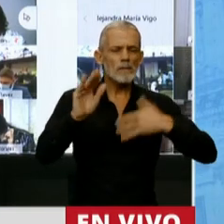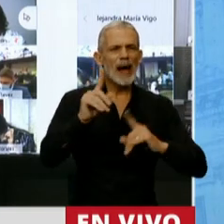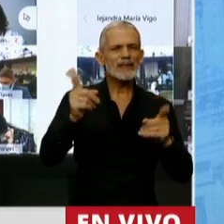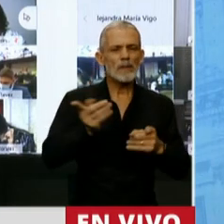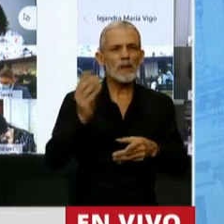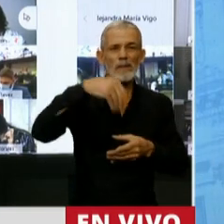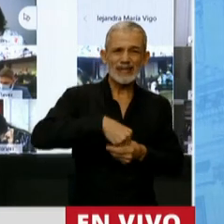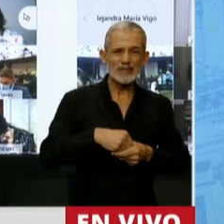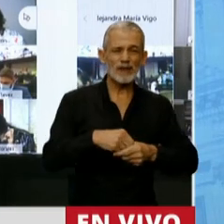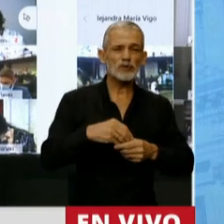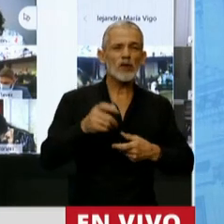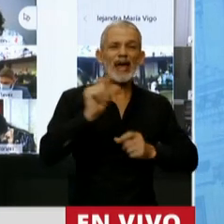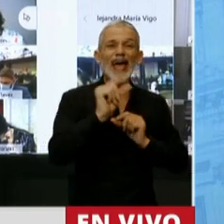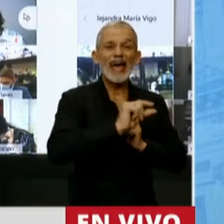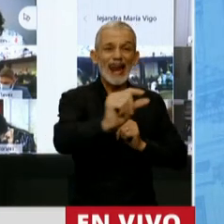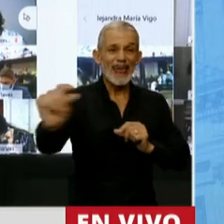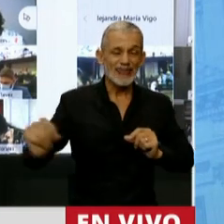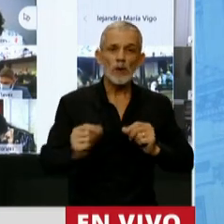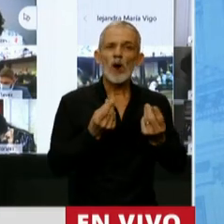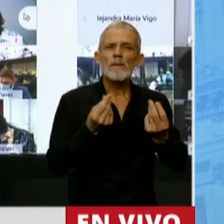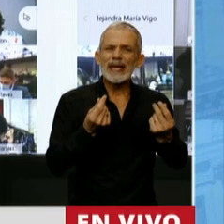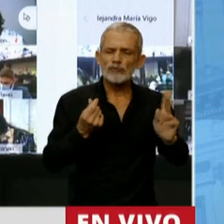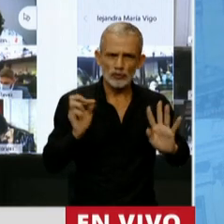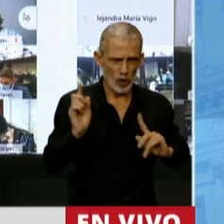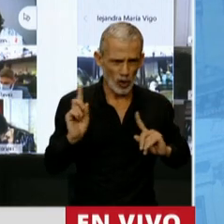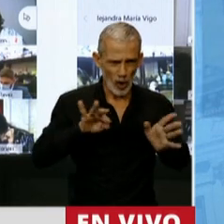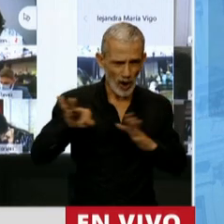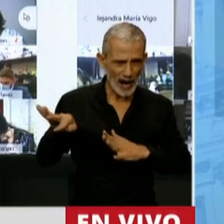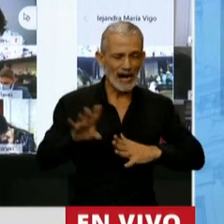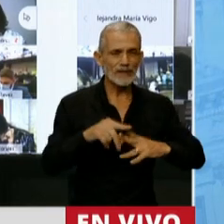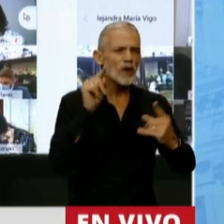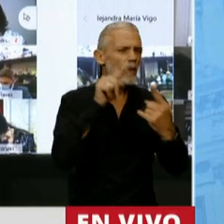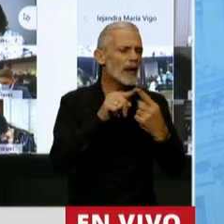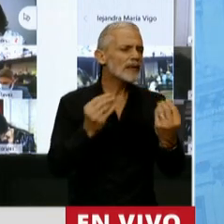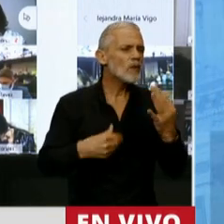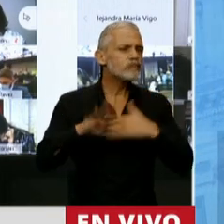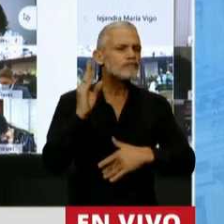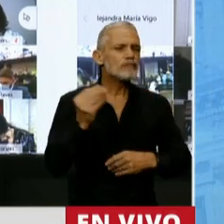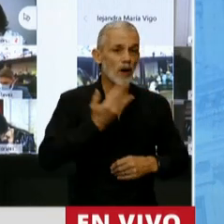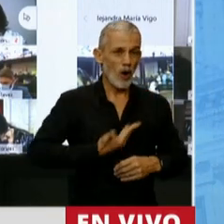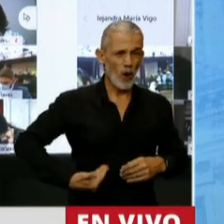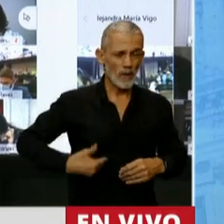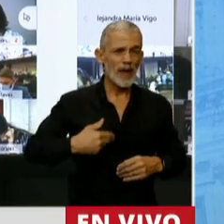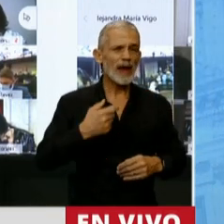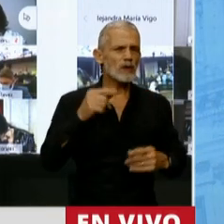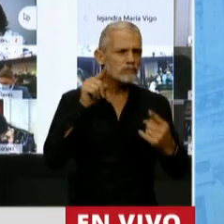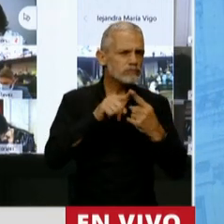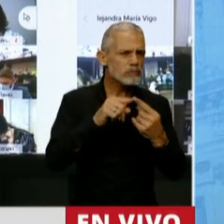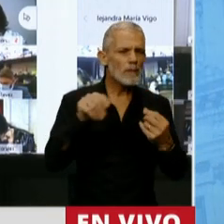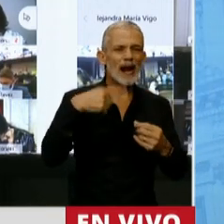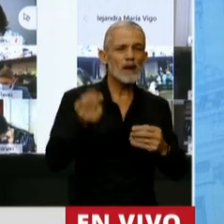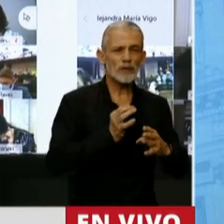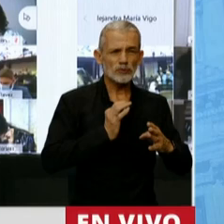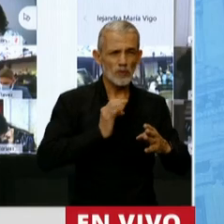participación de crédito público en moneda local. Los objetivos centrales que el Gobierno se plantea para el próximo